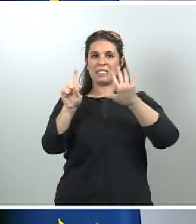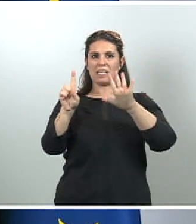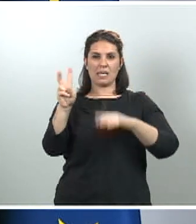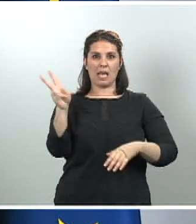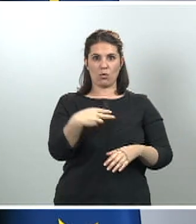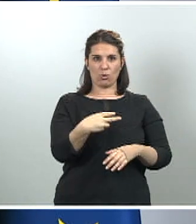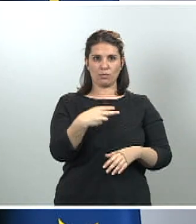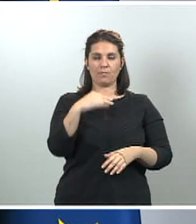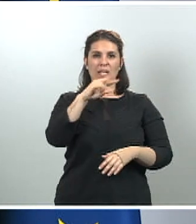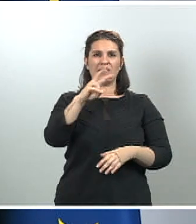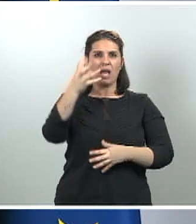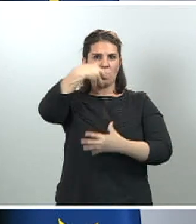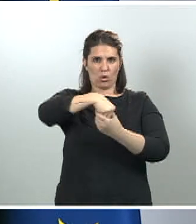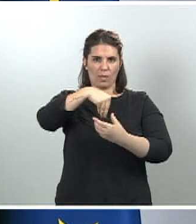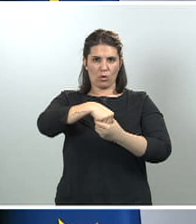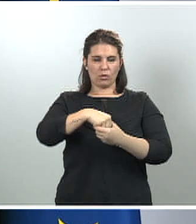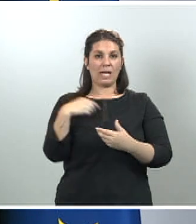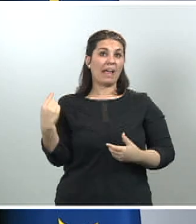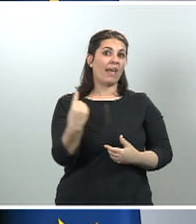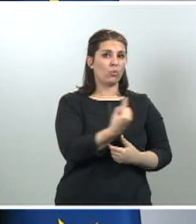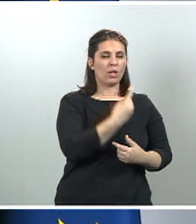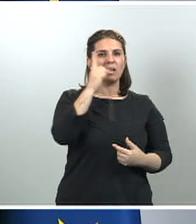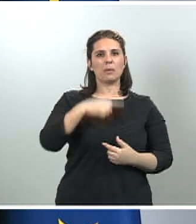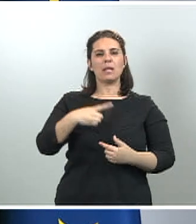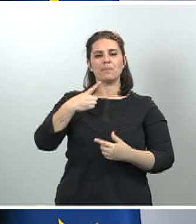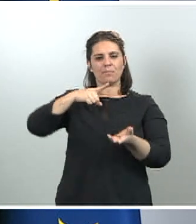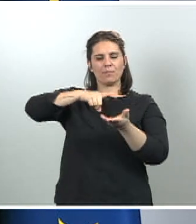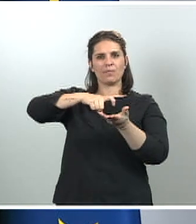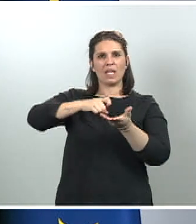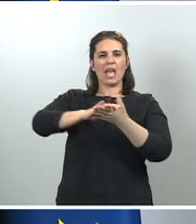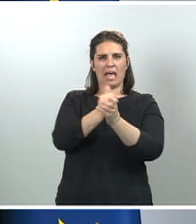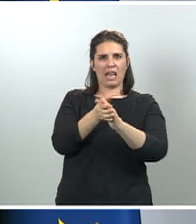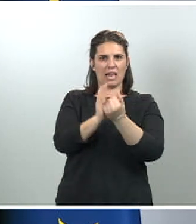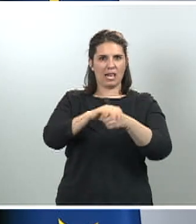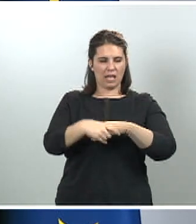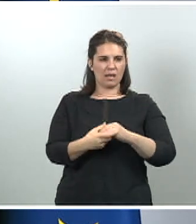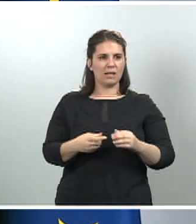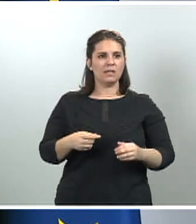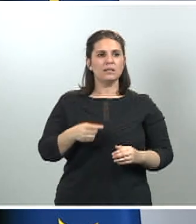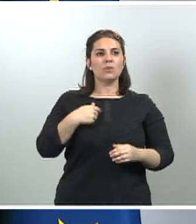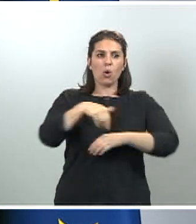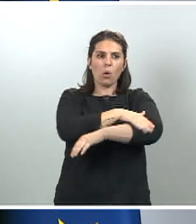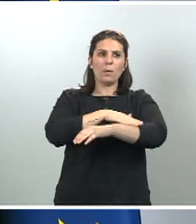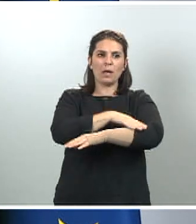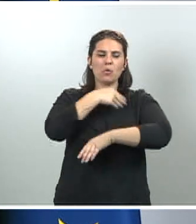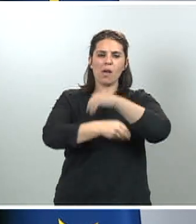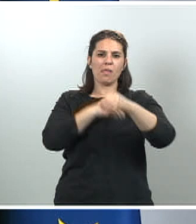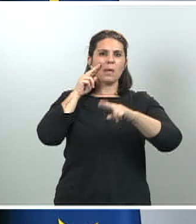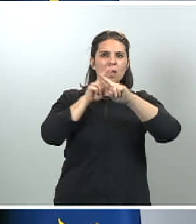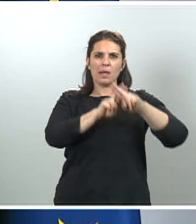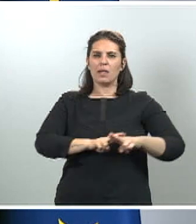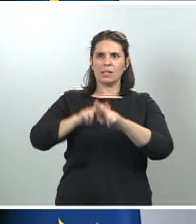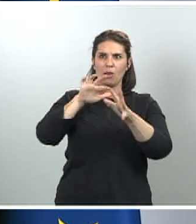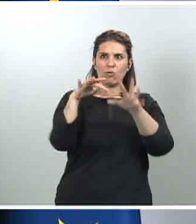y también de determinados geles hidroalcohólicos. El Gobierno hará un seguimiento de la evolución de estos precios. Si hace falta modificar